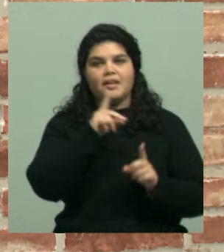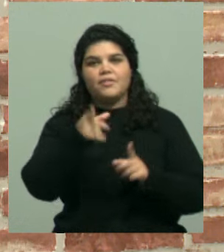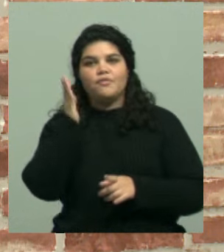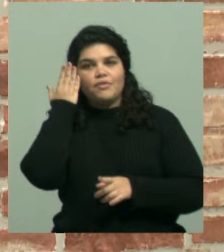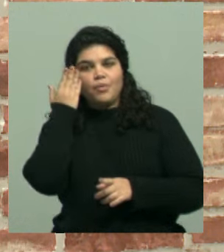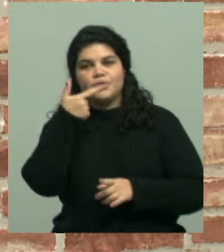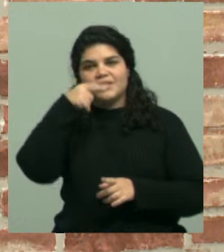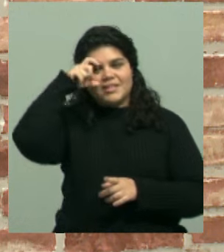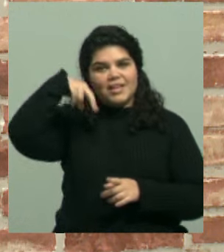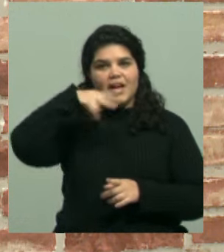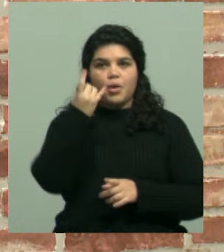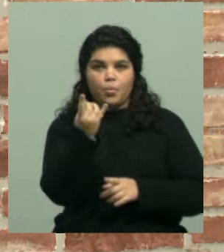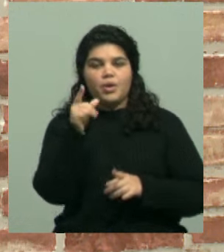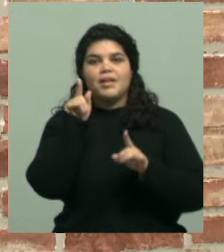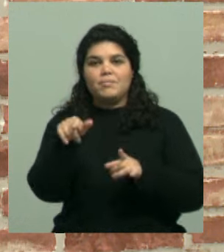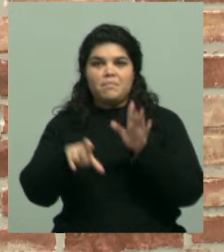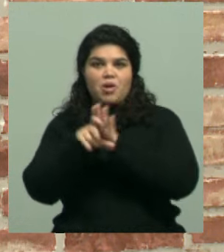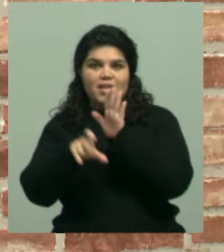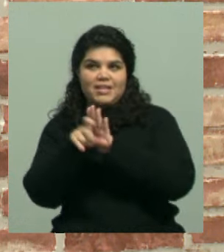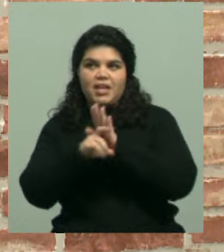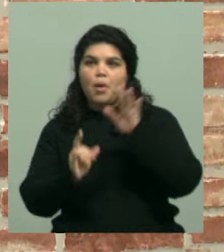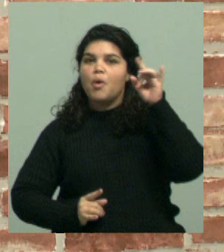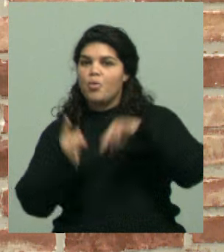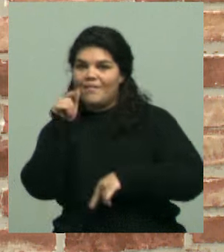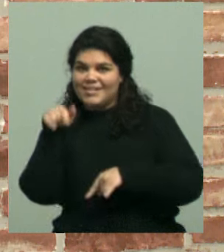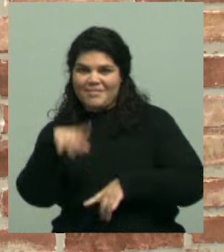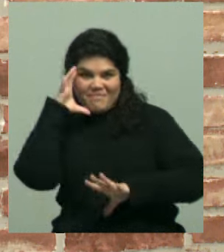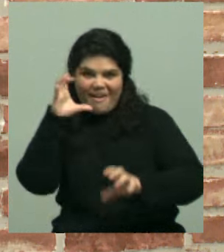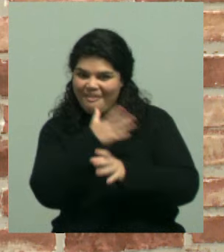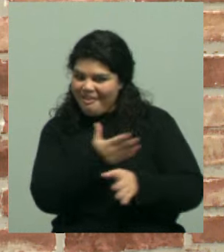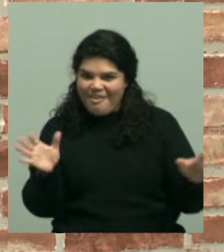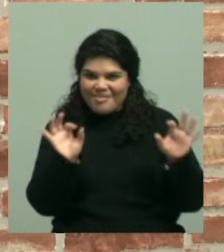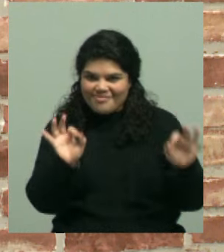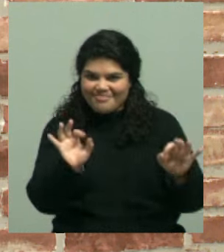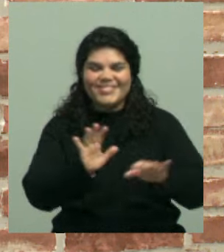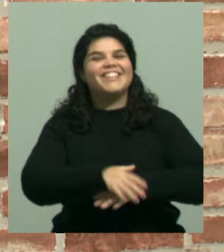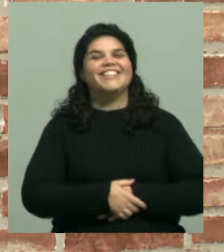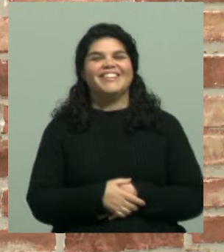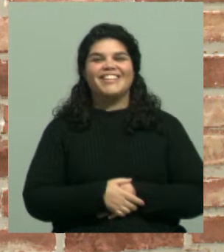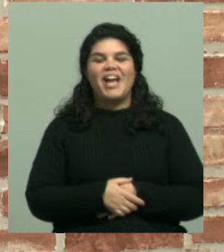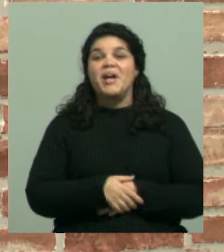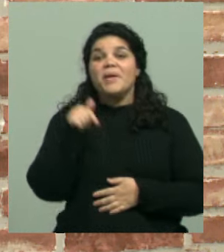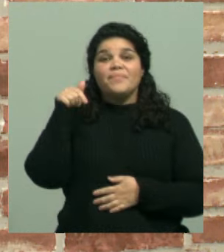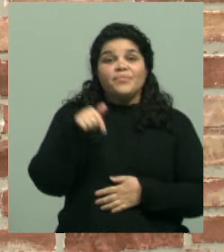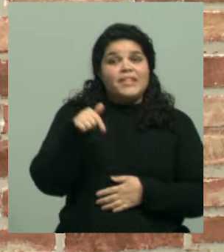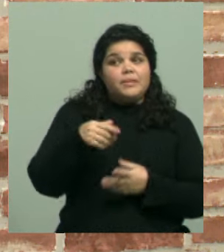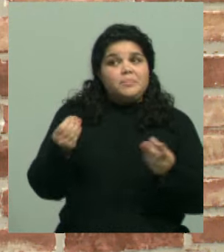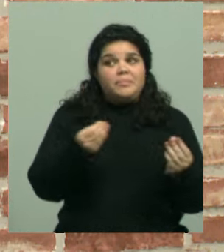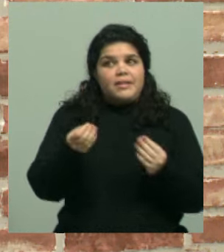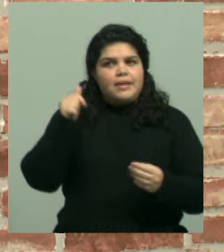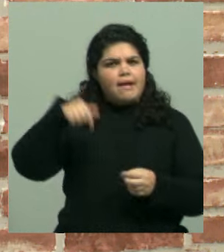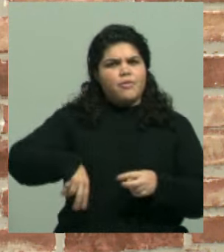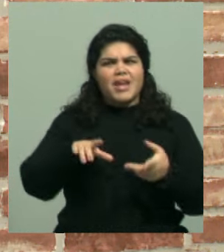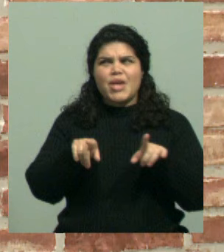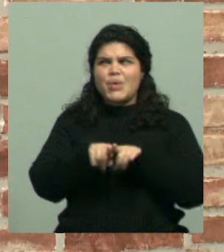SeñalU. Y en Instagram, Unidiversidad. Me acuerdo de todo. Estamos en modo como si fuéramos que estamos en el analista,